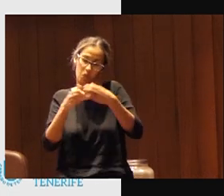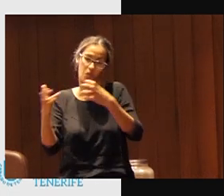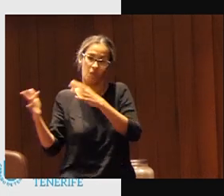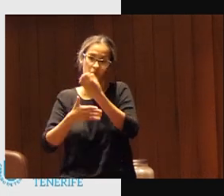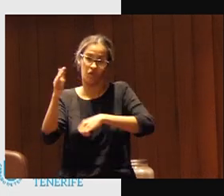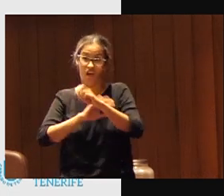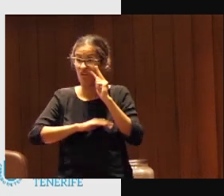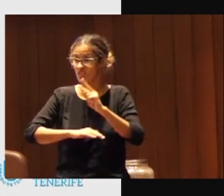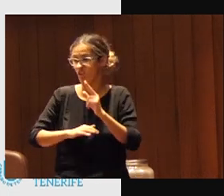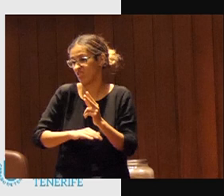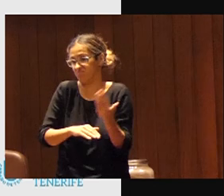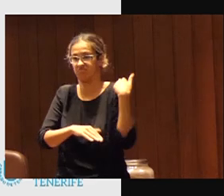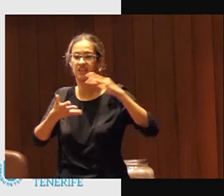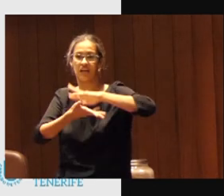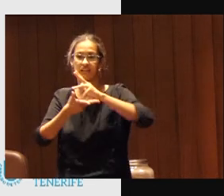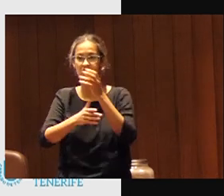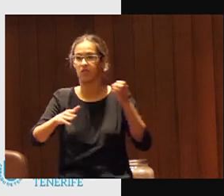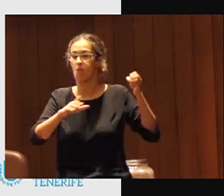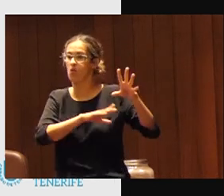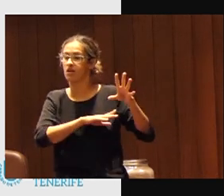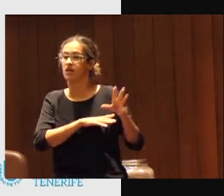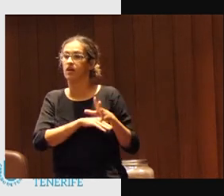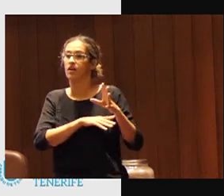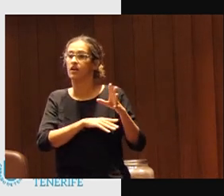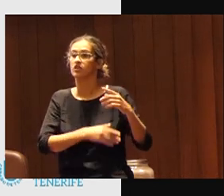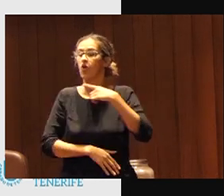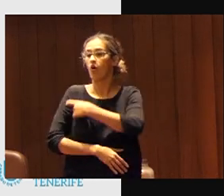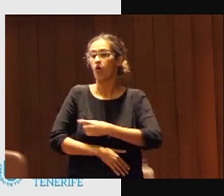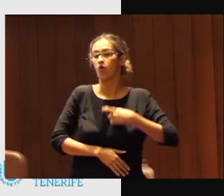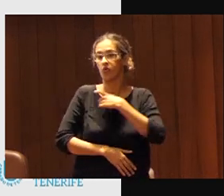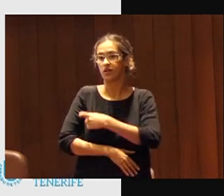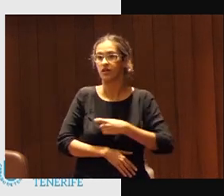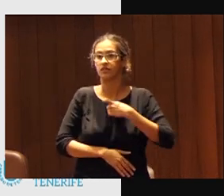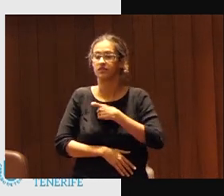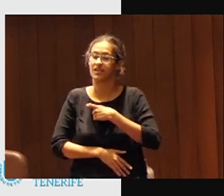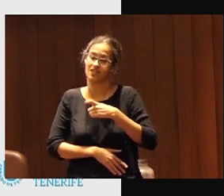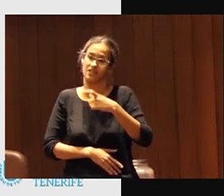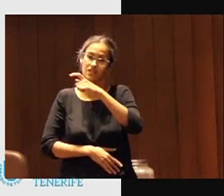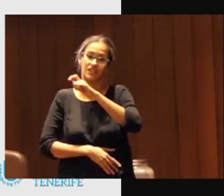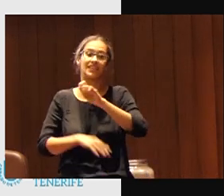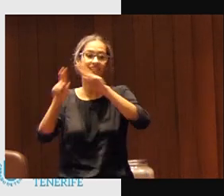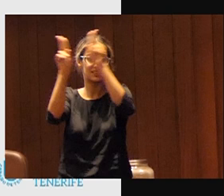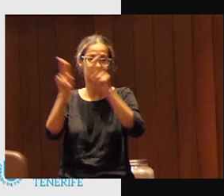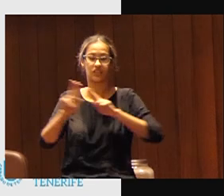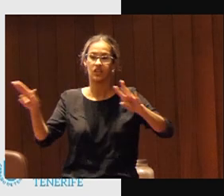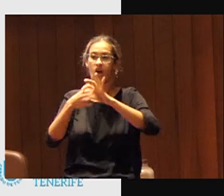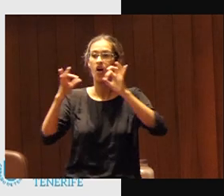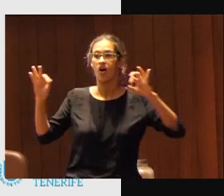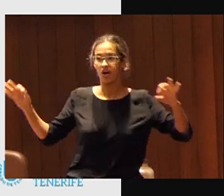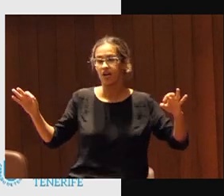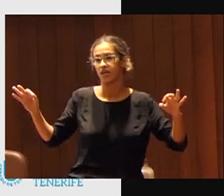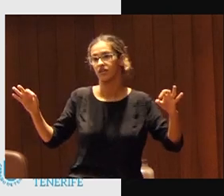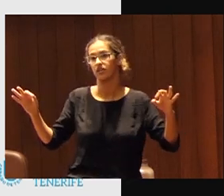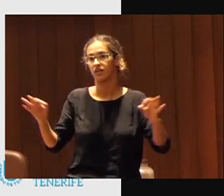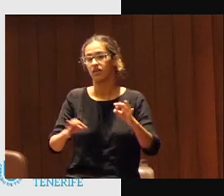ayer o antes de ayer bueno el Comité Olímpico Internacional está trabajando sobre esto está preocupado por las actitudes que está teniendo la